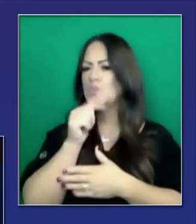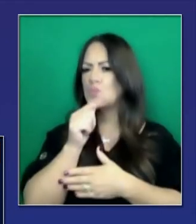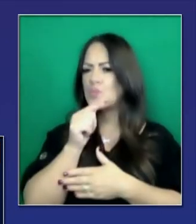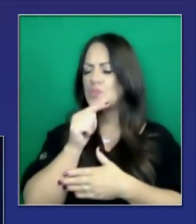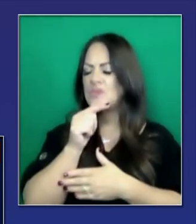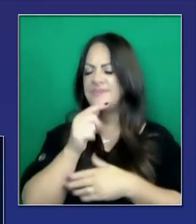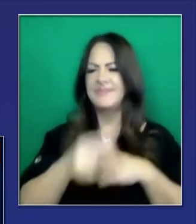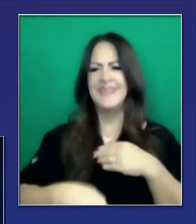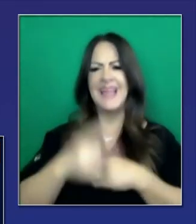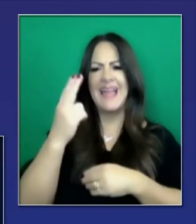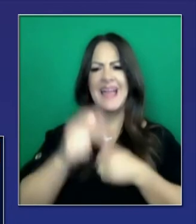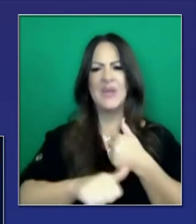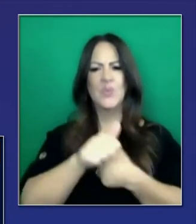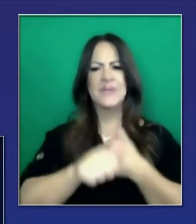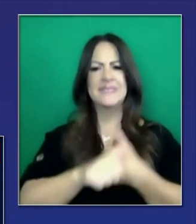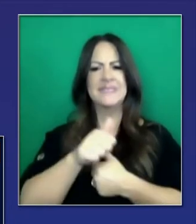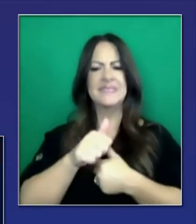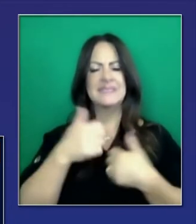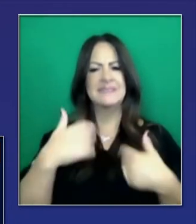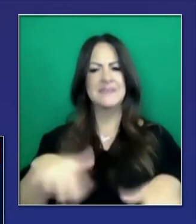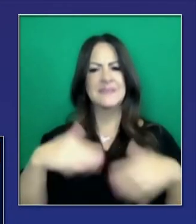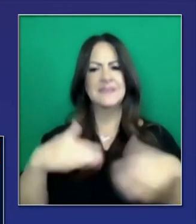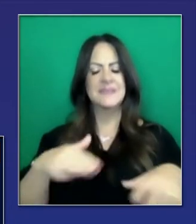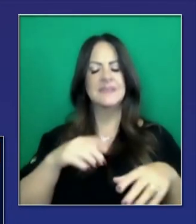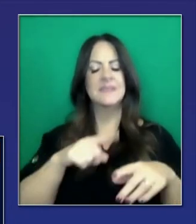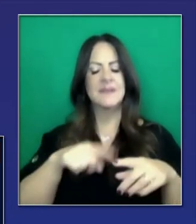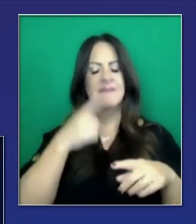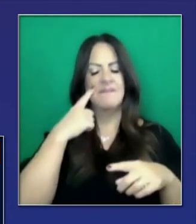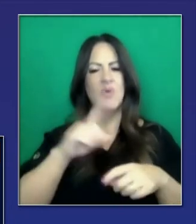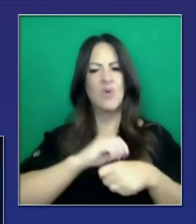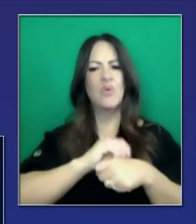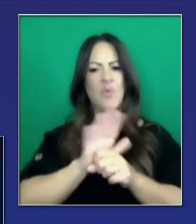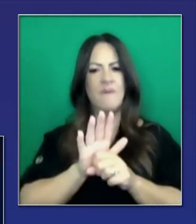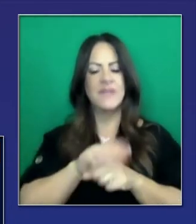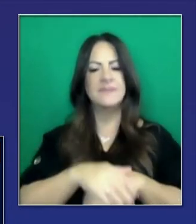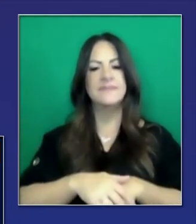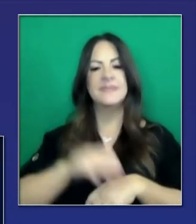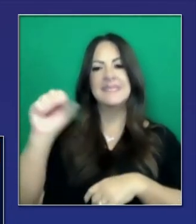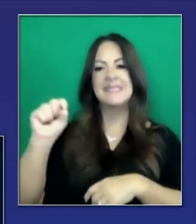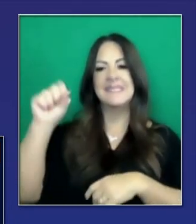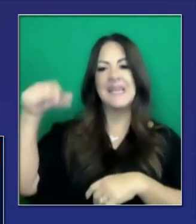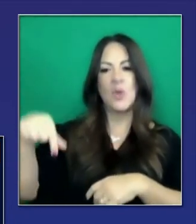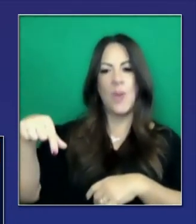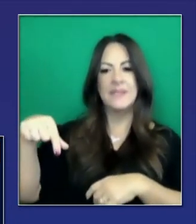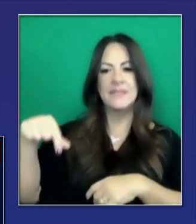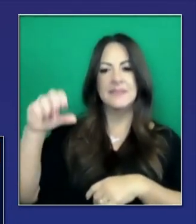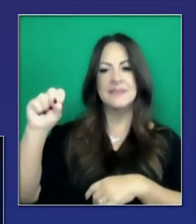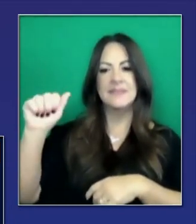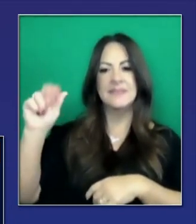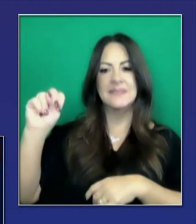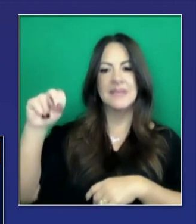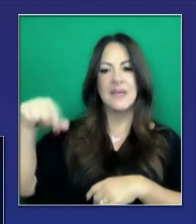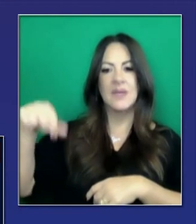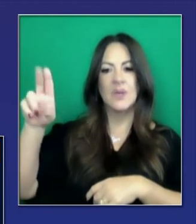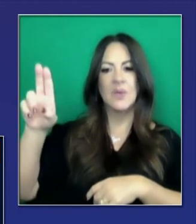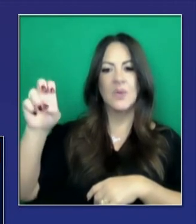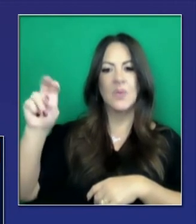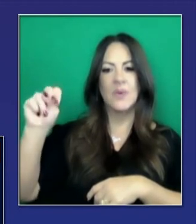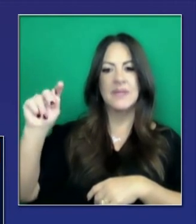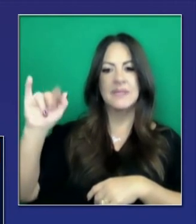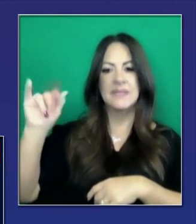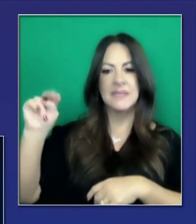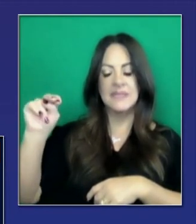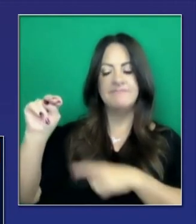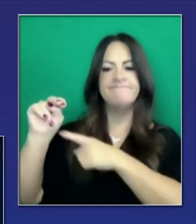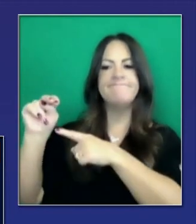notables en cuanto a riesgo alto, en cuanto a nuestros esfuerzos. San Quintín, por supuesto, ahí está